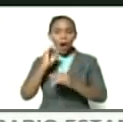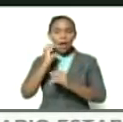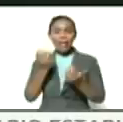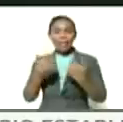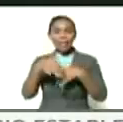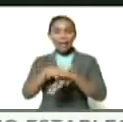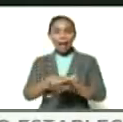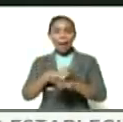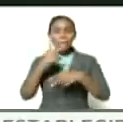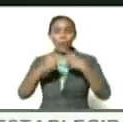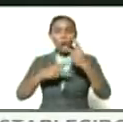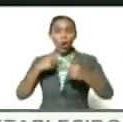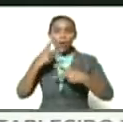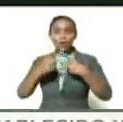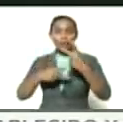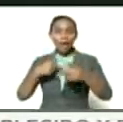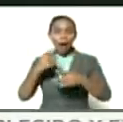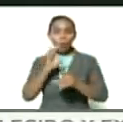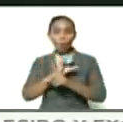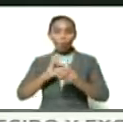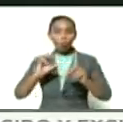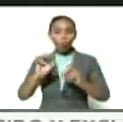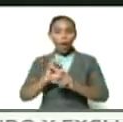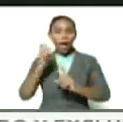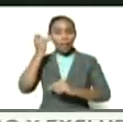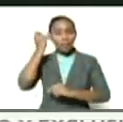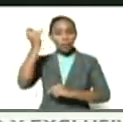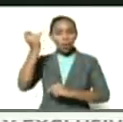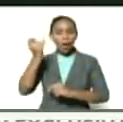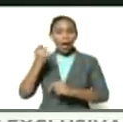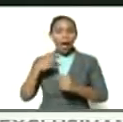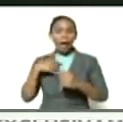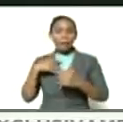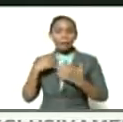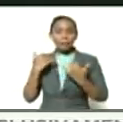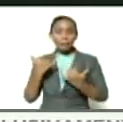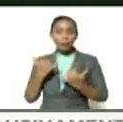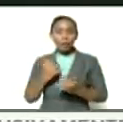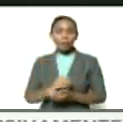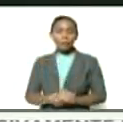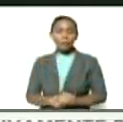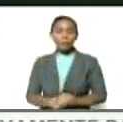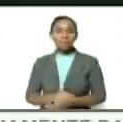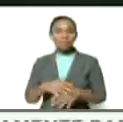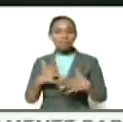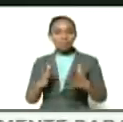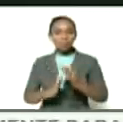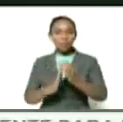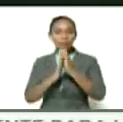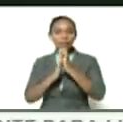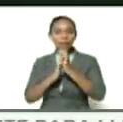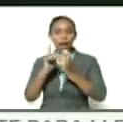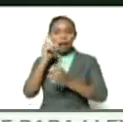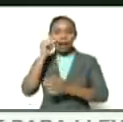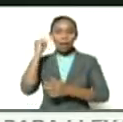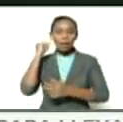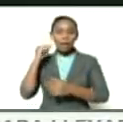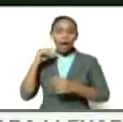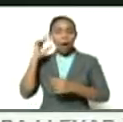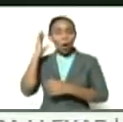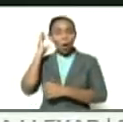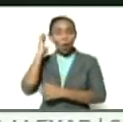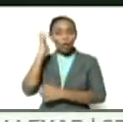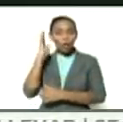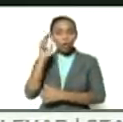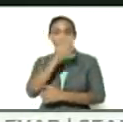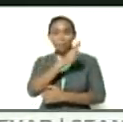política cultural ideológica académica de los líderes y lideresas del Congreso